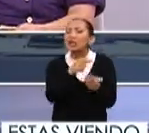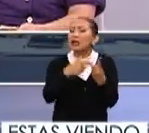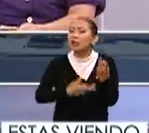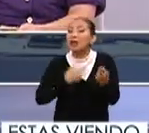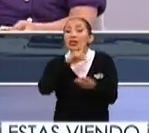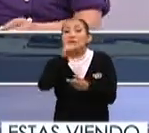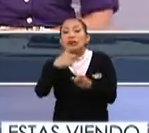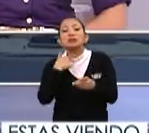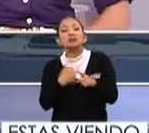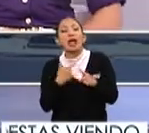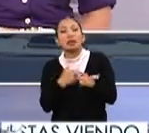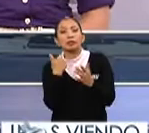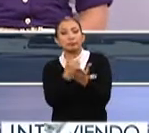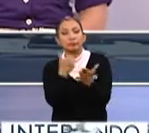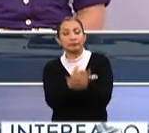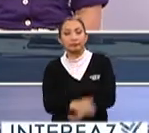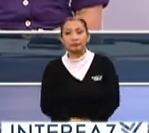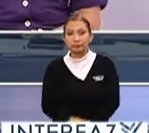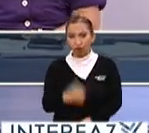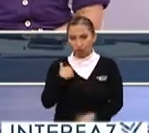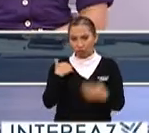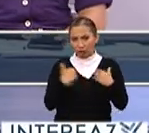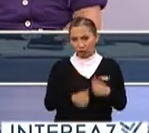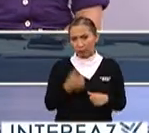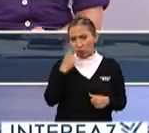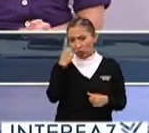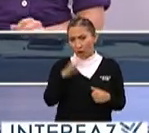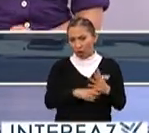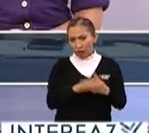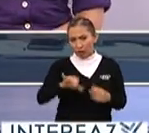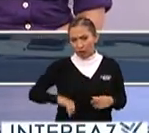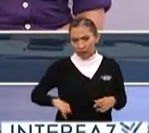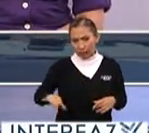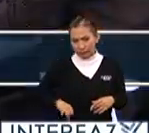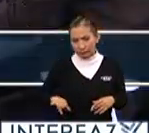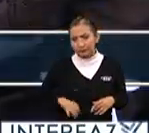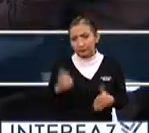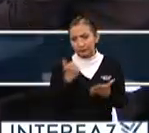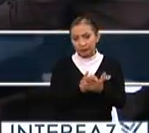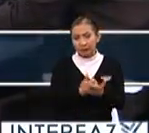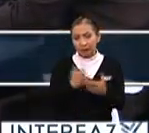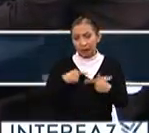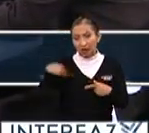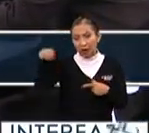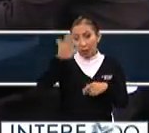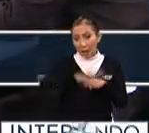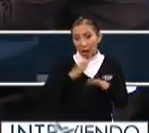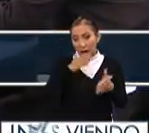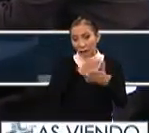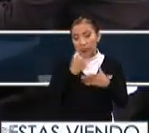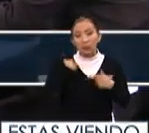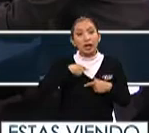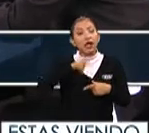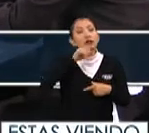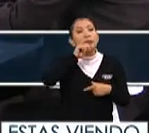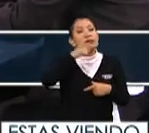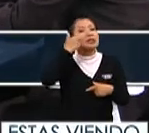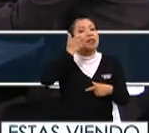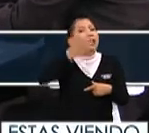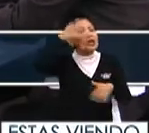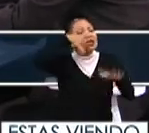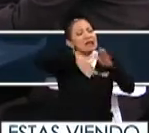después. Sí, por lo que entendí, Felipe, exactamente, es algo muy interesante lo que comentas, la ciudadanía se involucra más, pero además busca saber